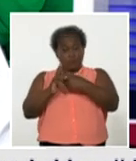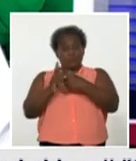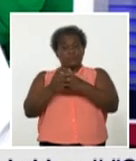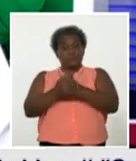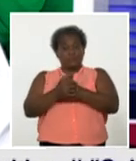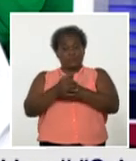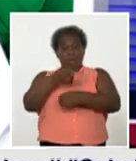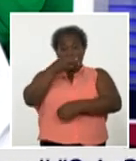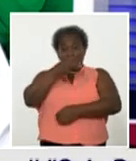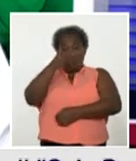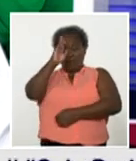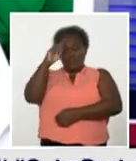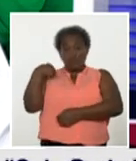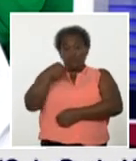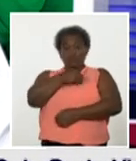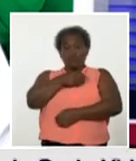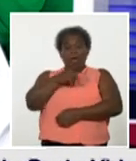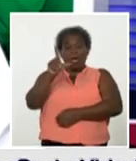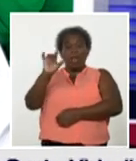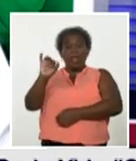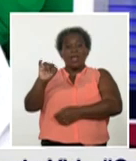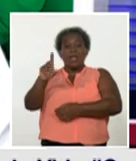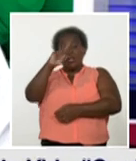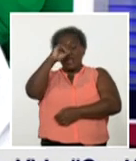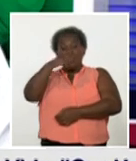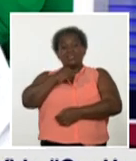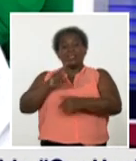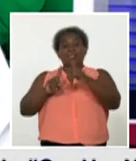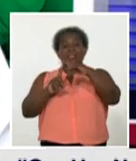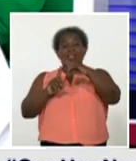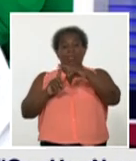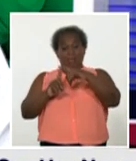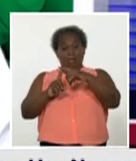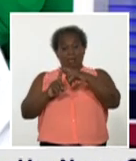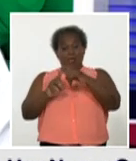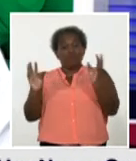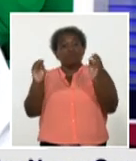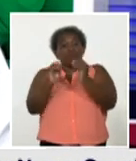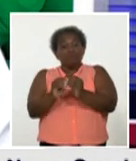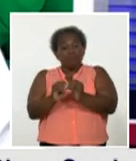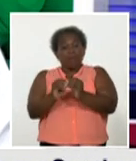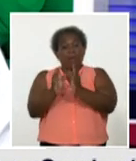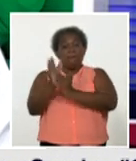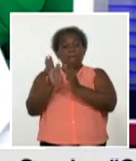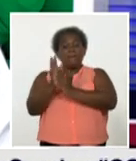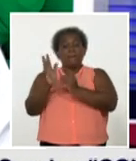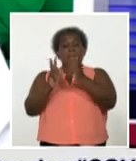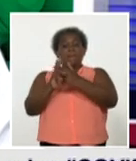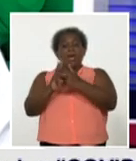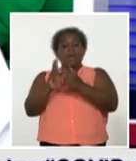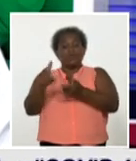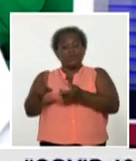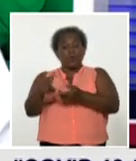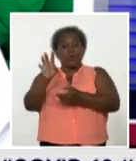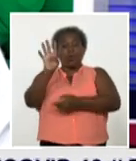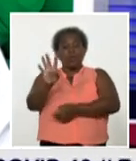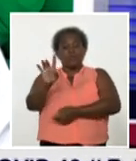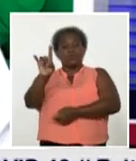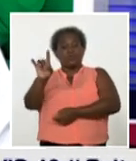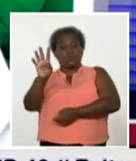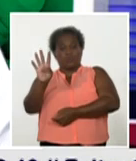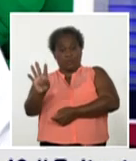doctora Lisset del total del mes de mayo 494, o sea, el 64